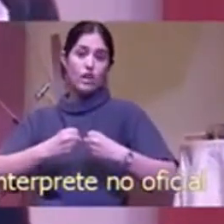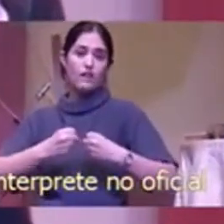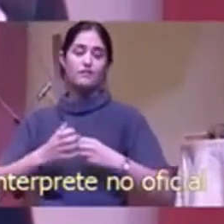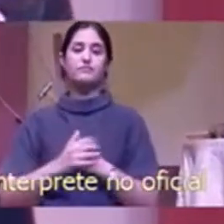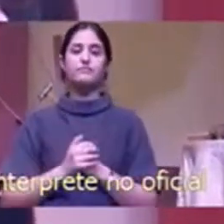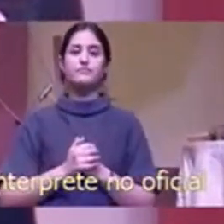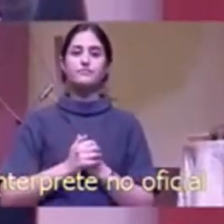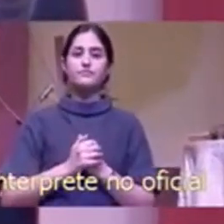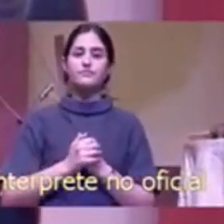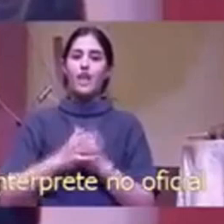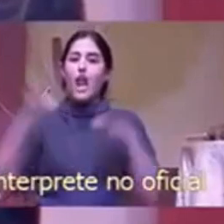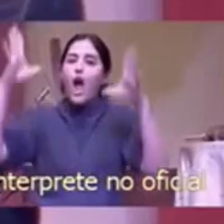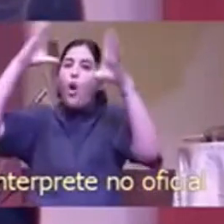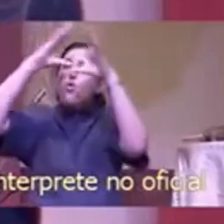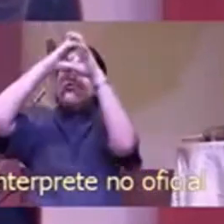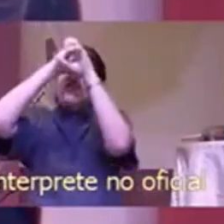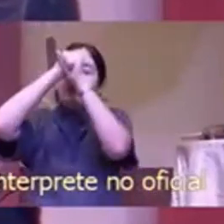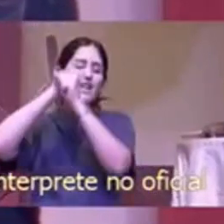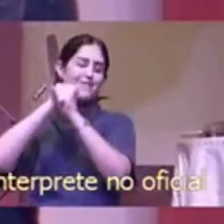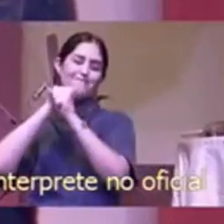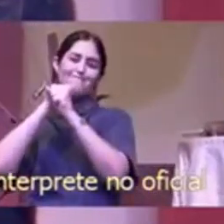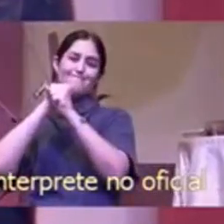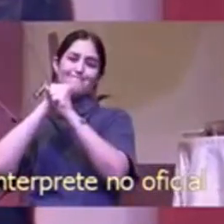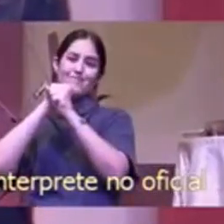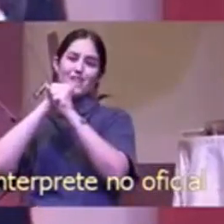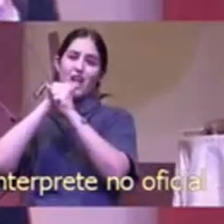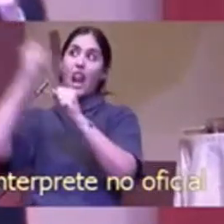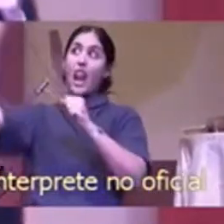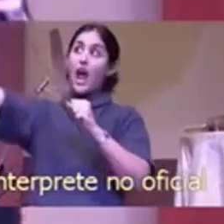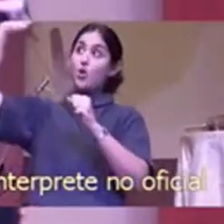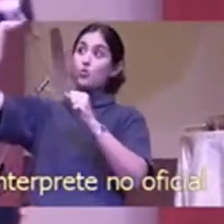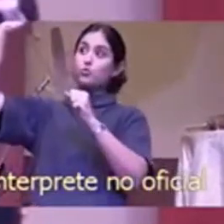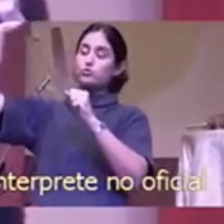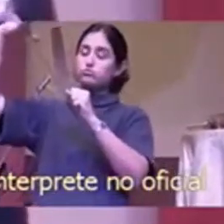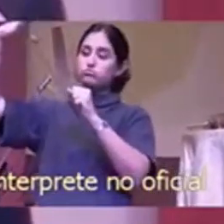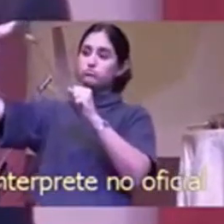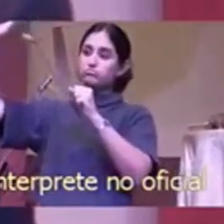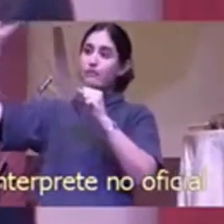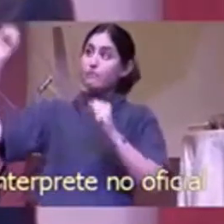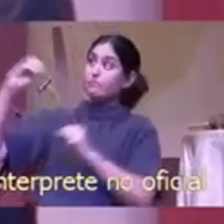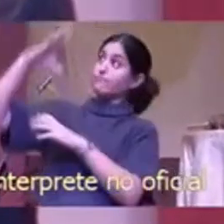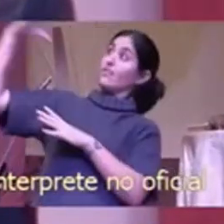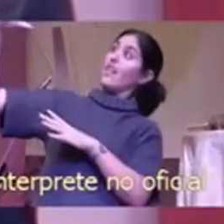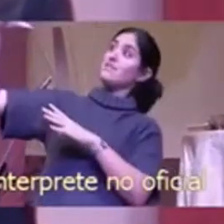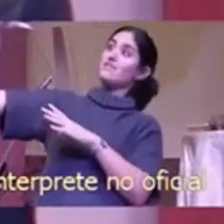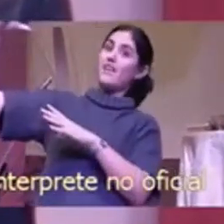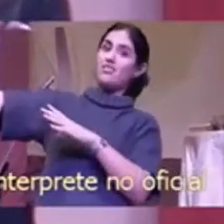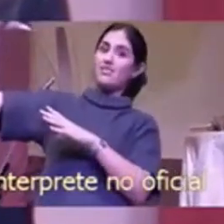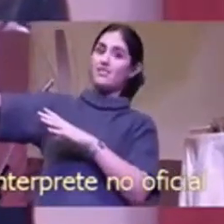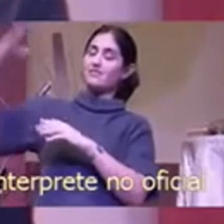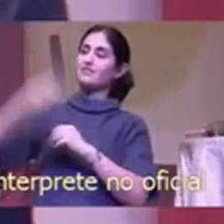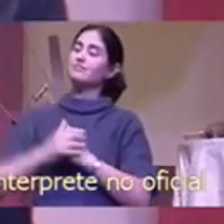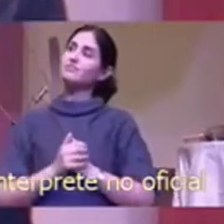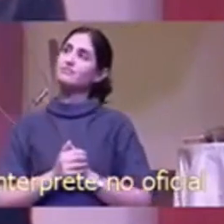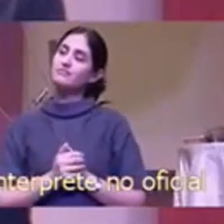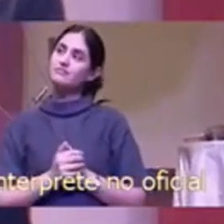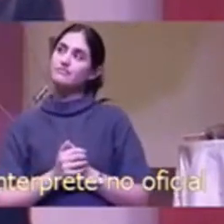Penetra la oscuridad más oscura. Y me anima tanto escuchar como